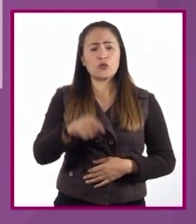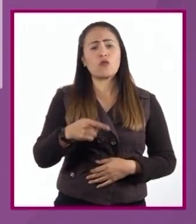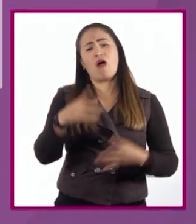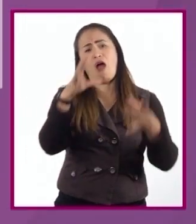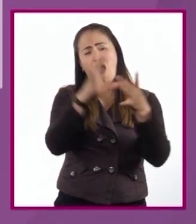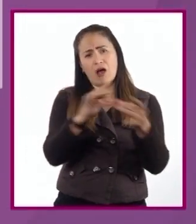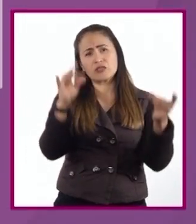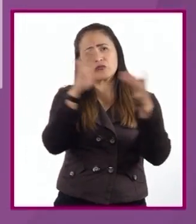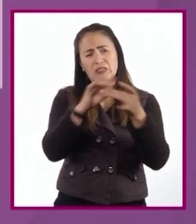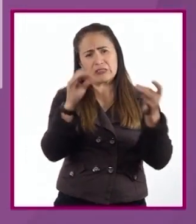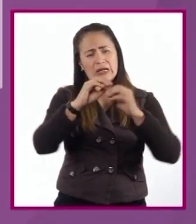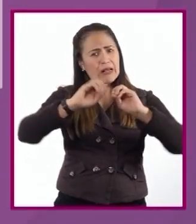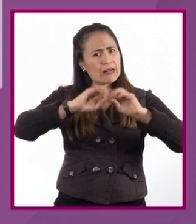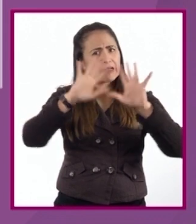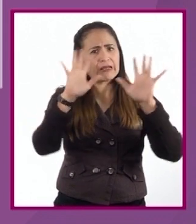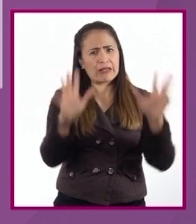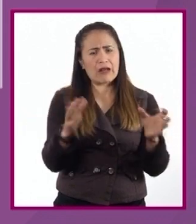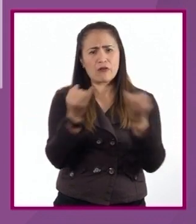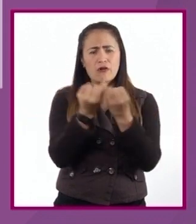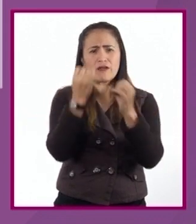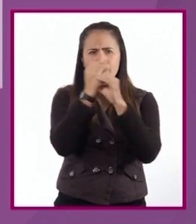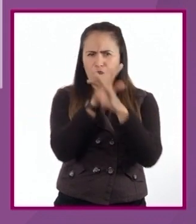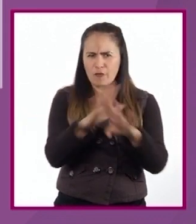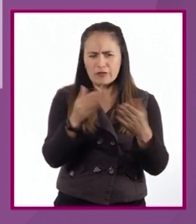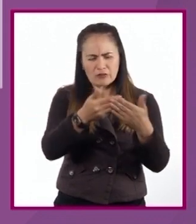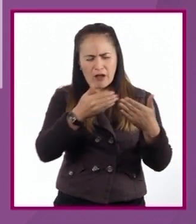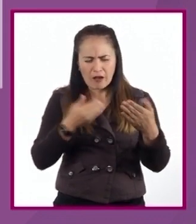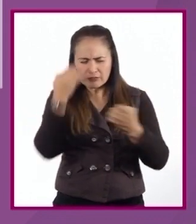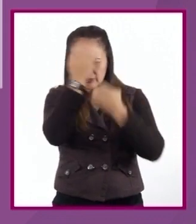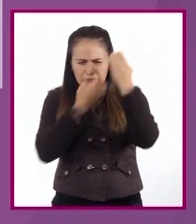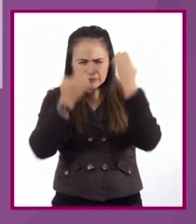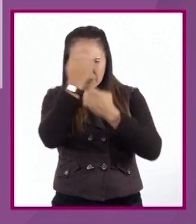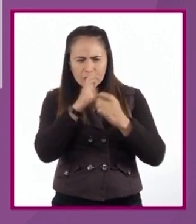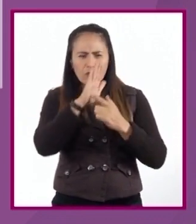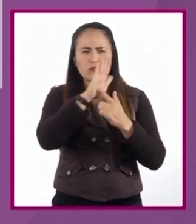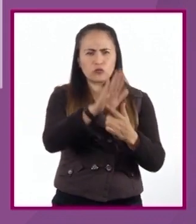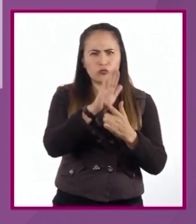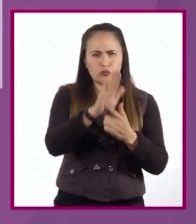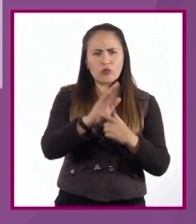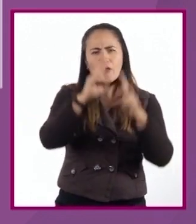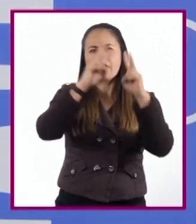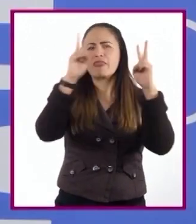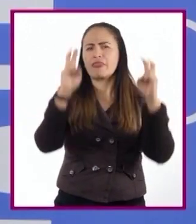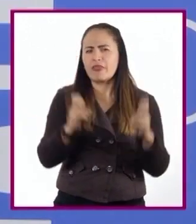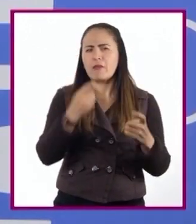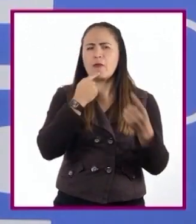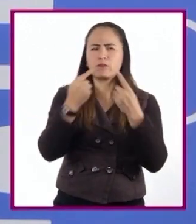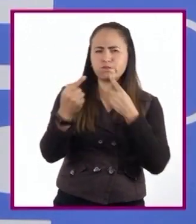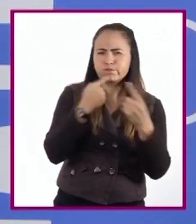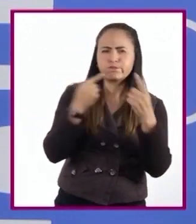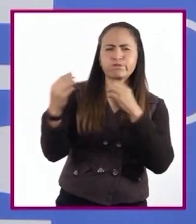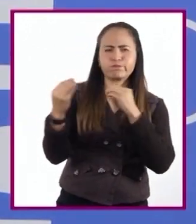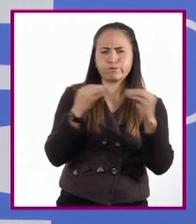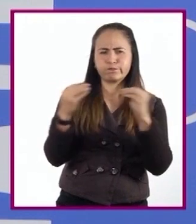argumentos y los sustenta en información analizada al debatir sobre un tema. El poder transmitir nuestras